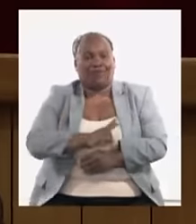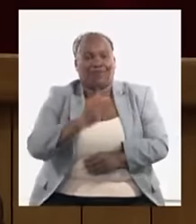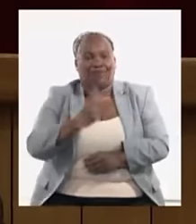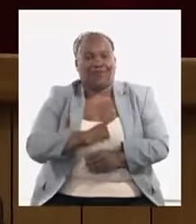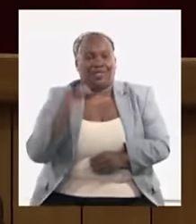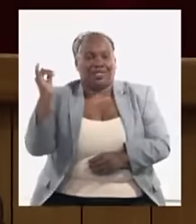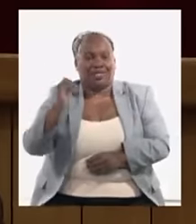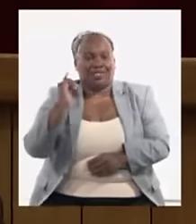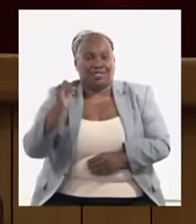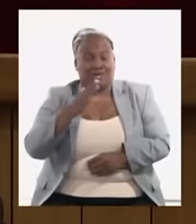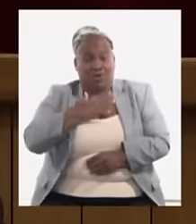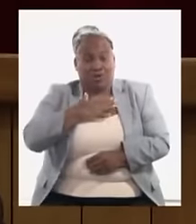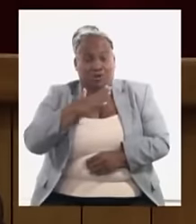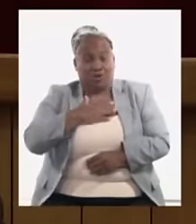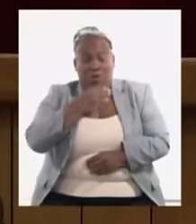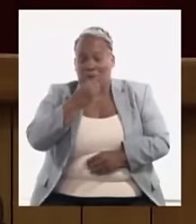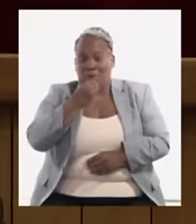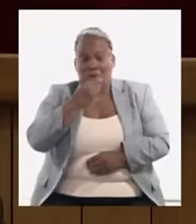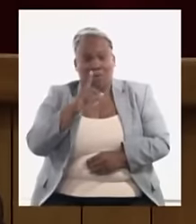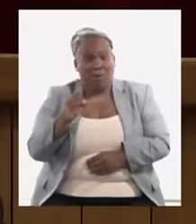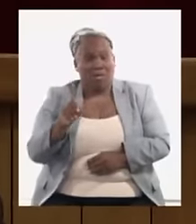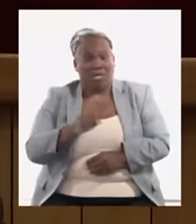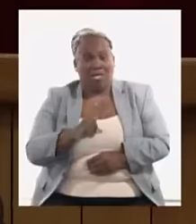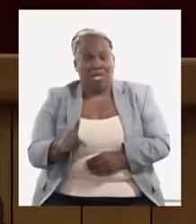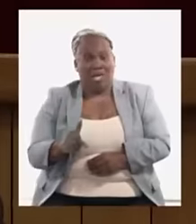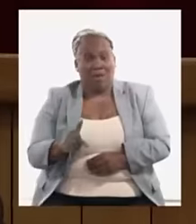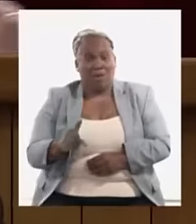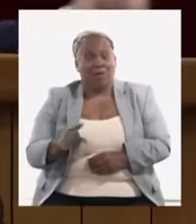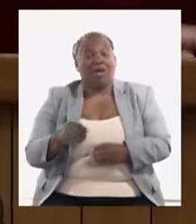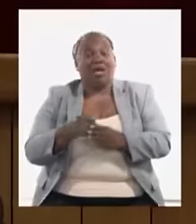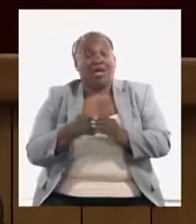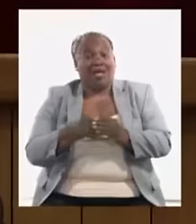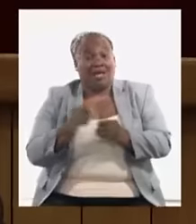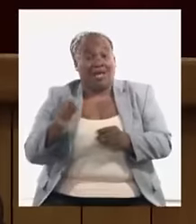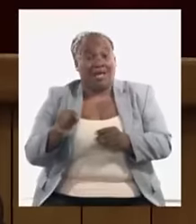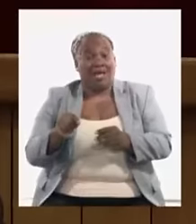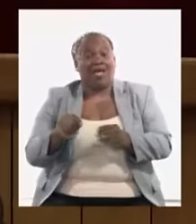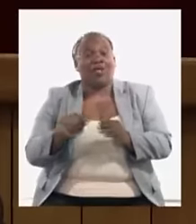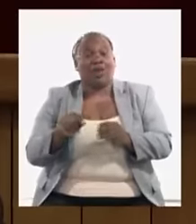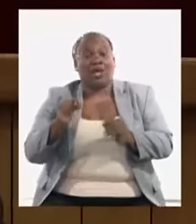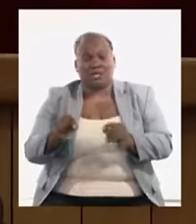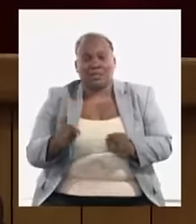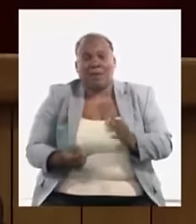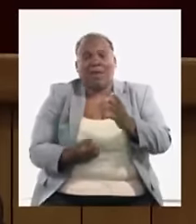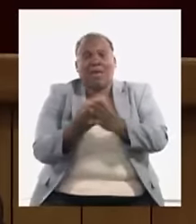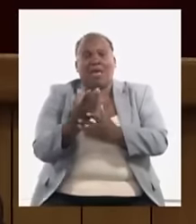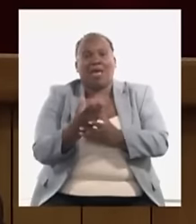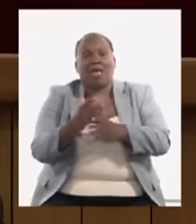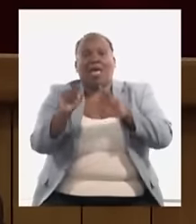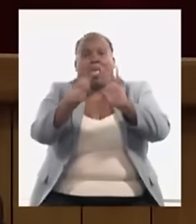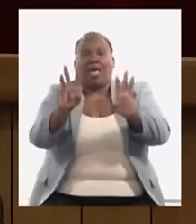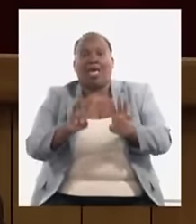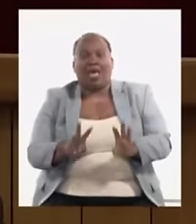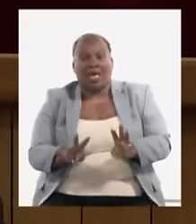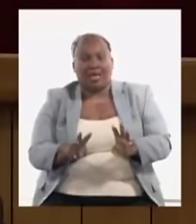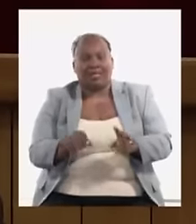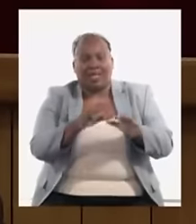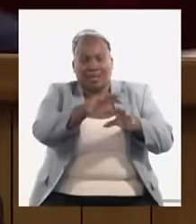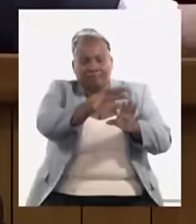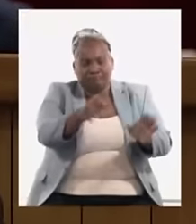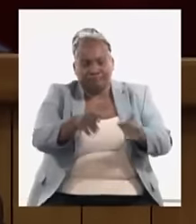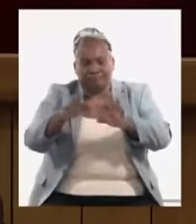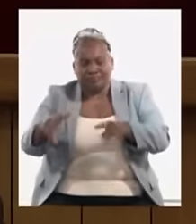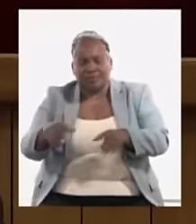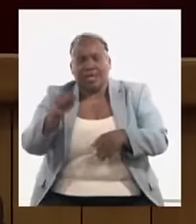pero nosotros no podemos solo cobrar en dólar para lo cual se va a crear una red de servicentros que van a trabajar en dólar